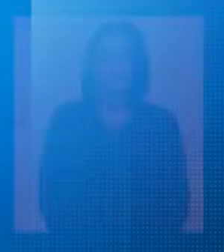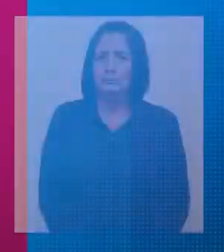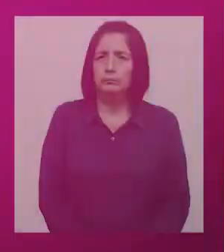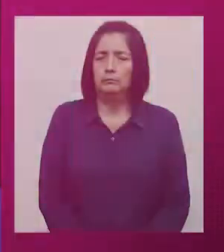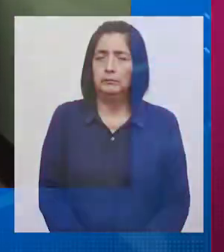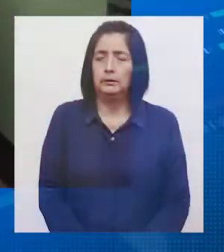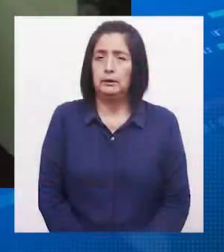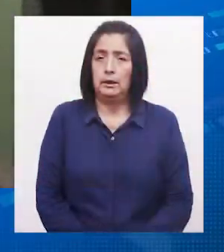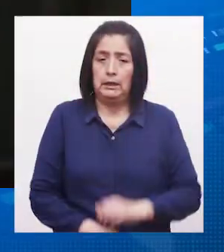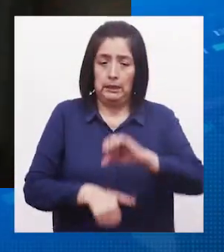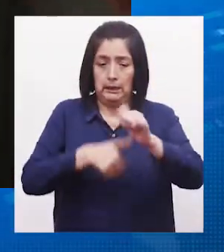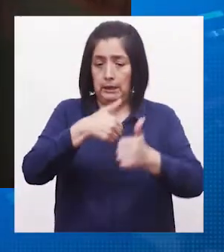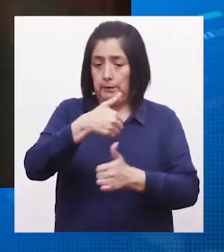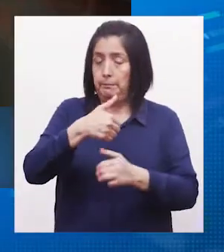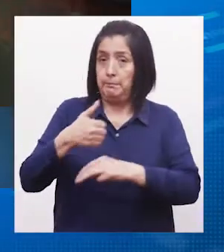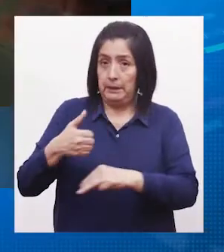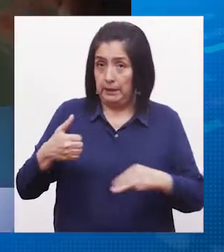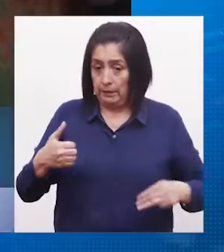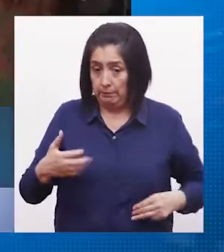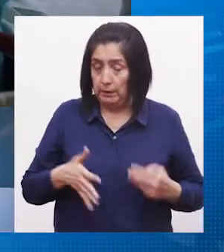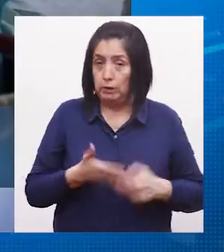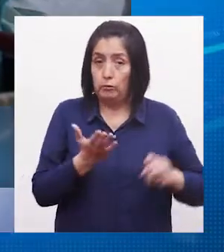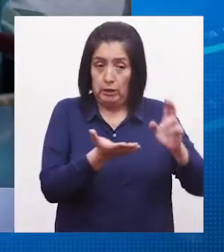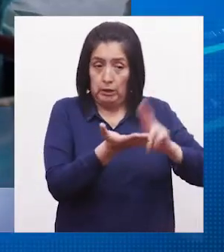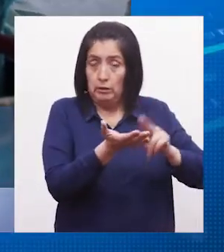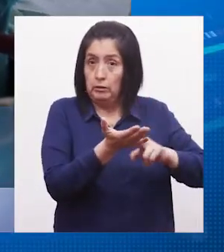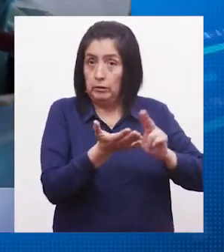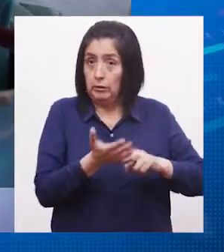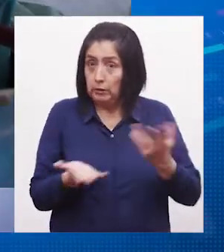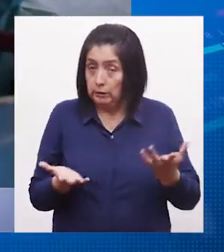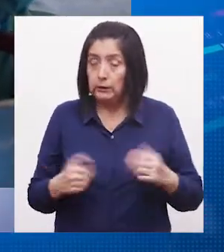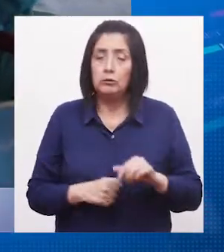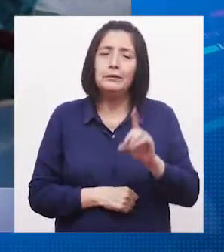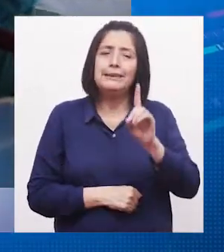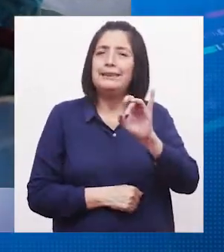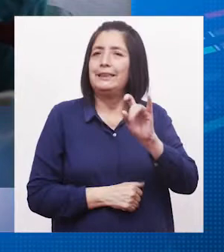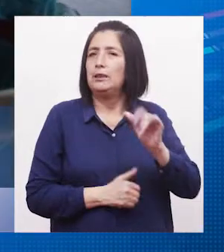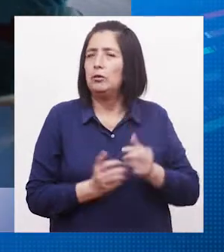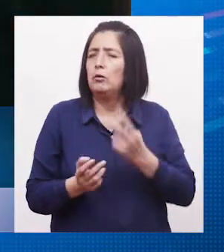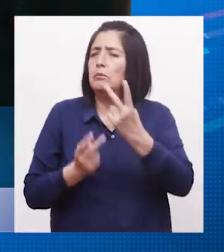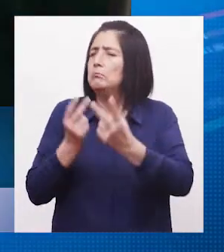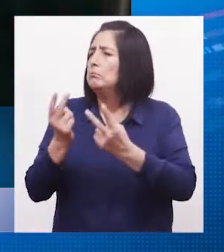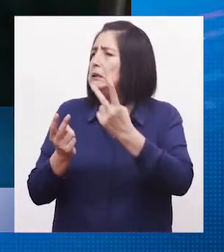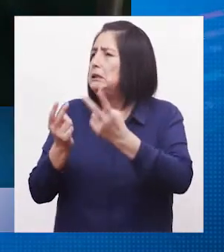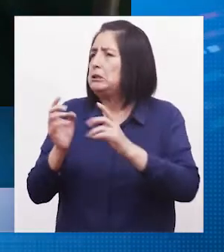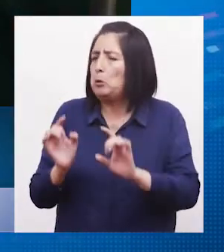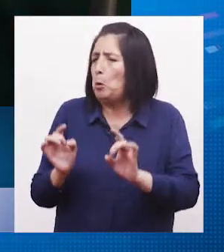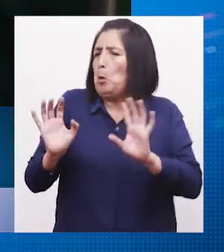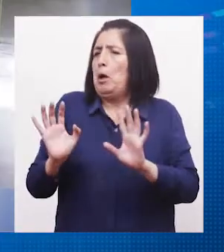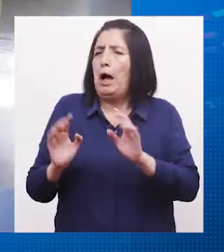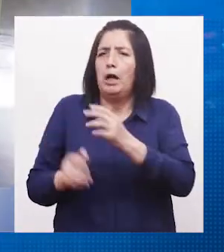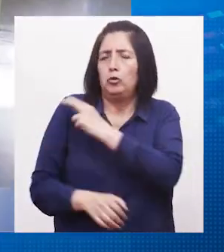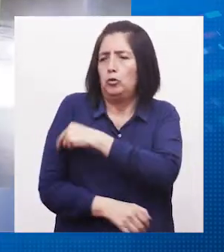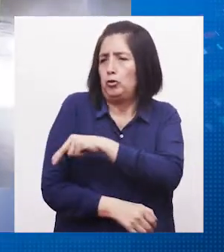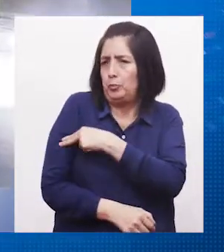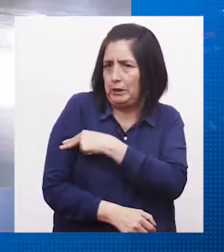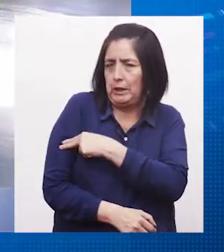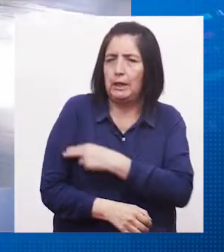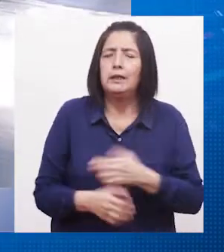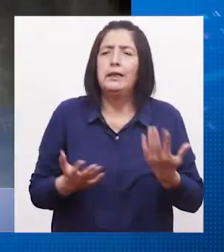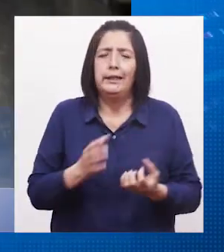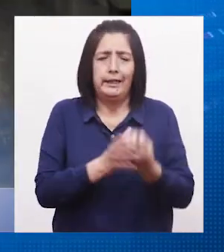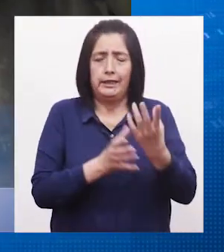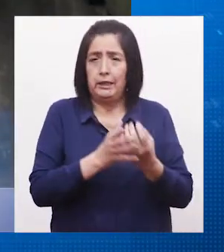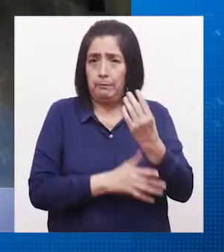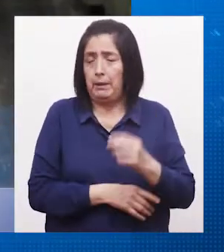El viceministro de prestaciones y aseguramiento en salud Diego Venegas Realizó una visita inopinada al hospital Honorio Delgado en